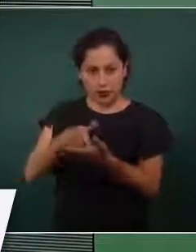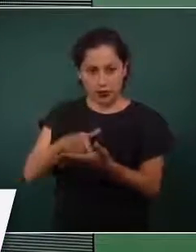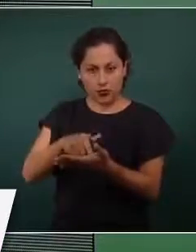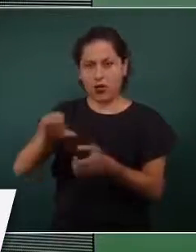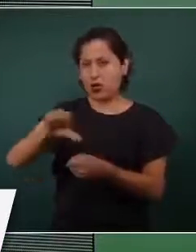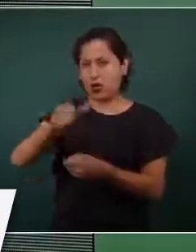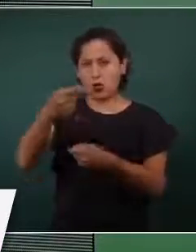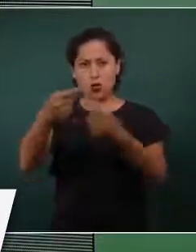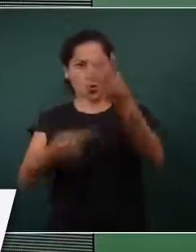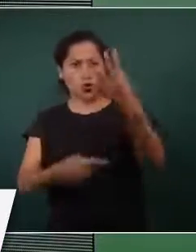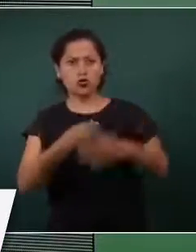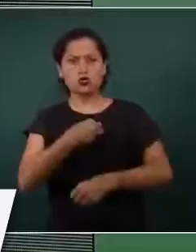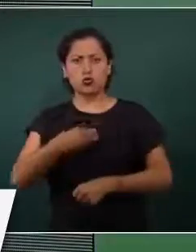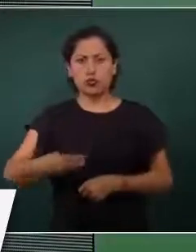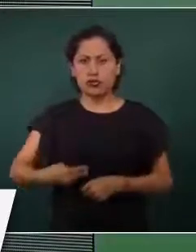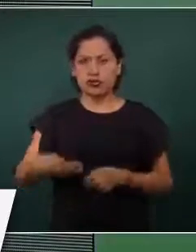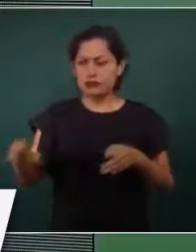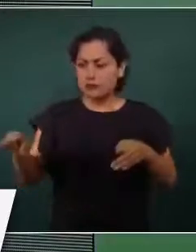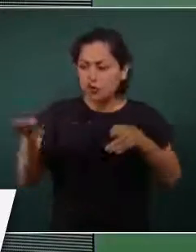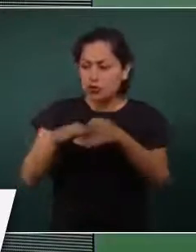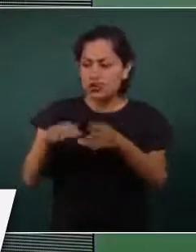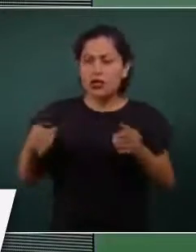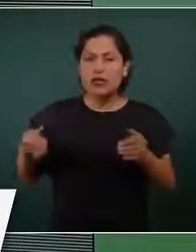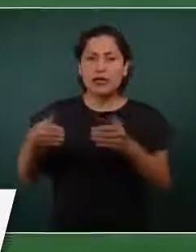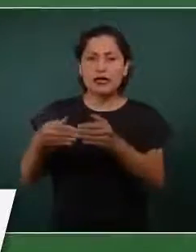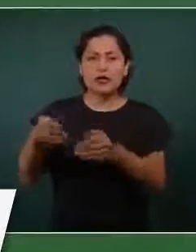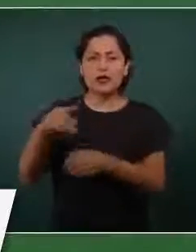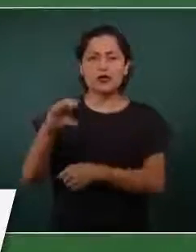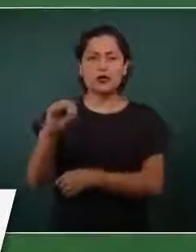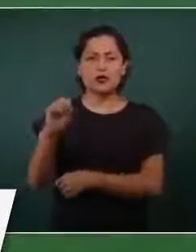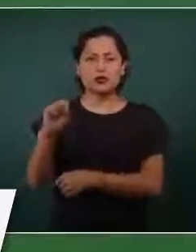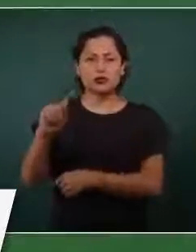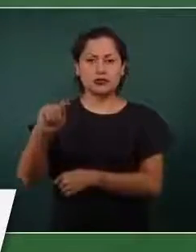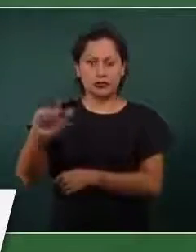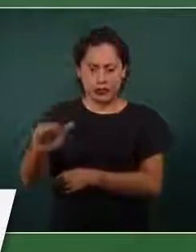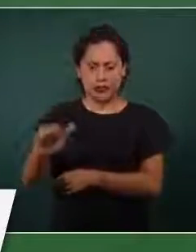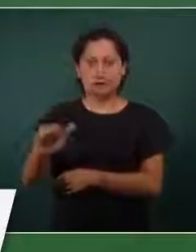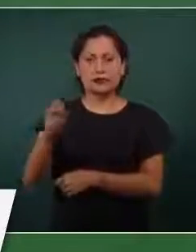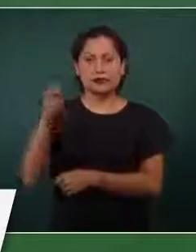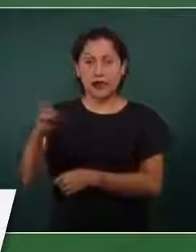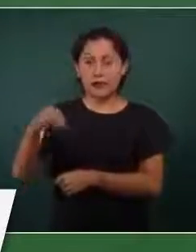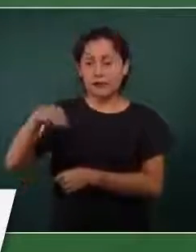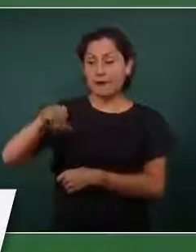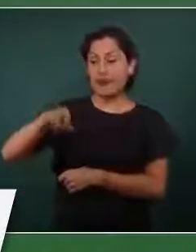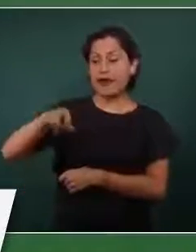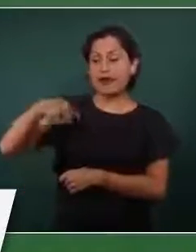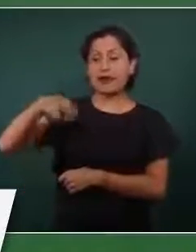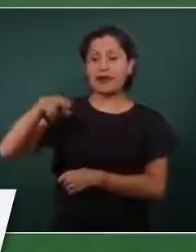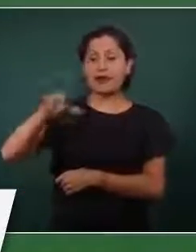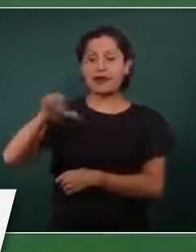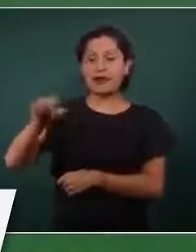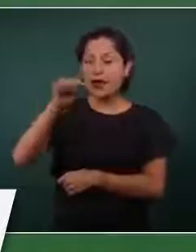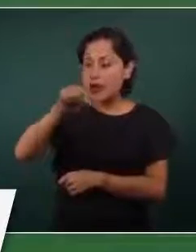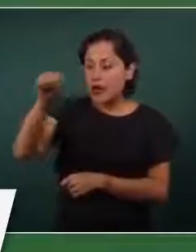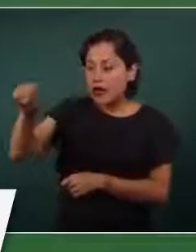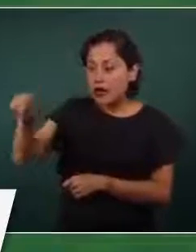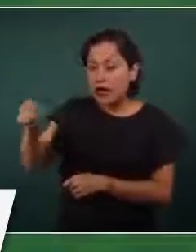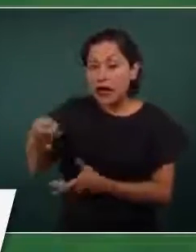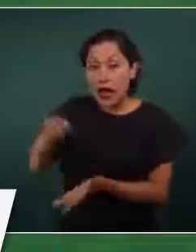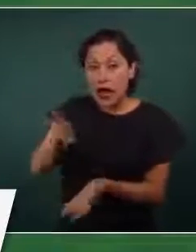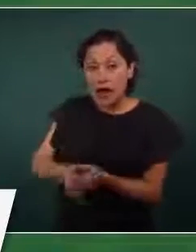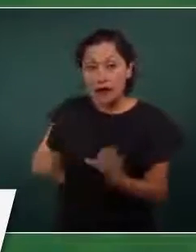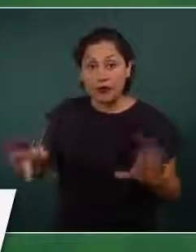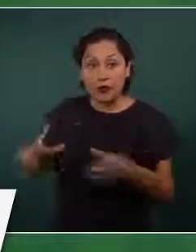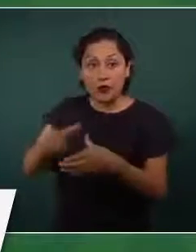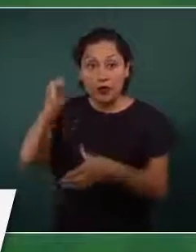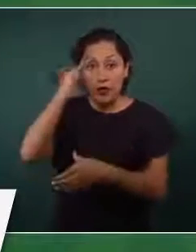municipios de la Costa Chica, Marquelia, ahí y en comunidades indígenas es a partir de los